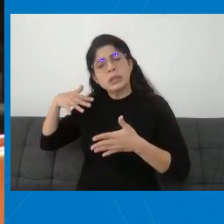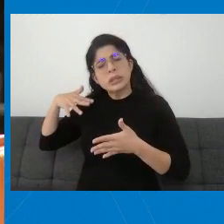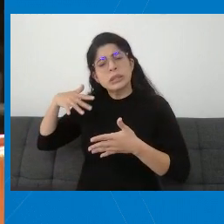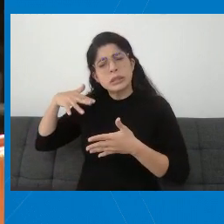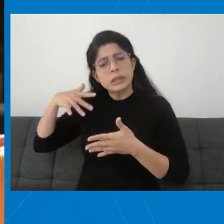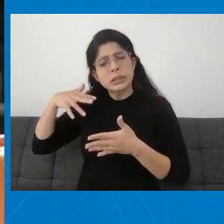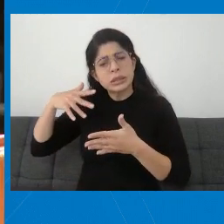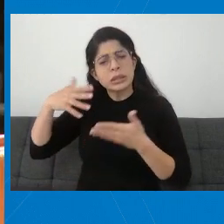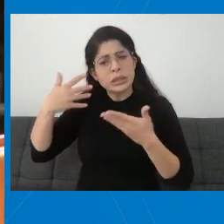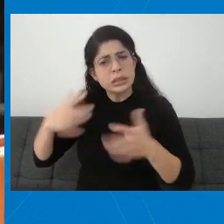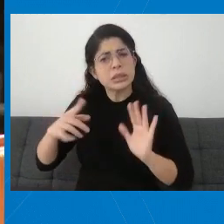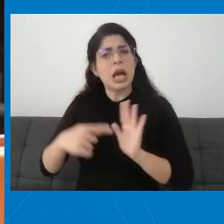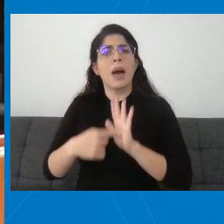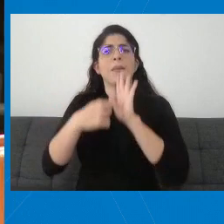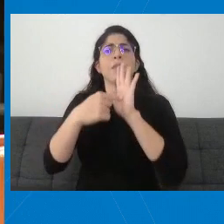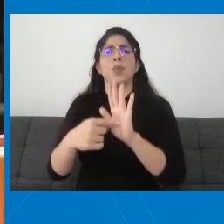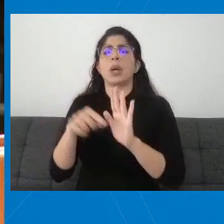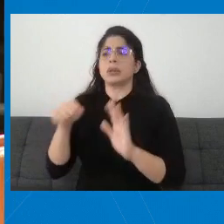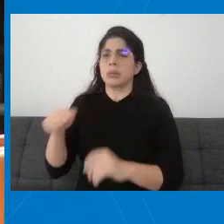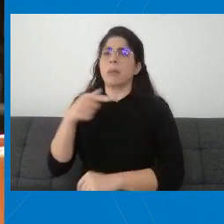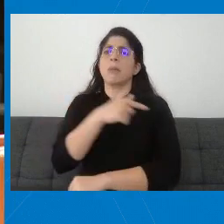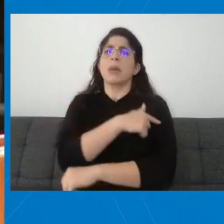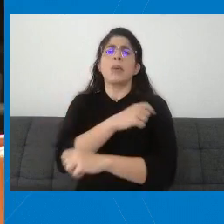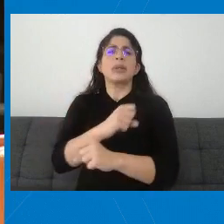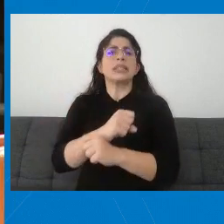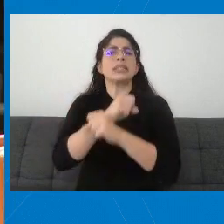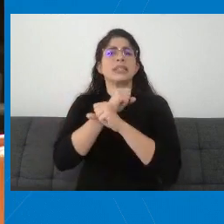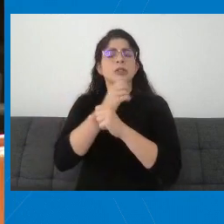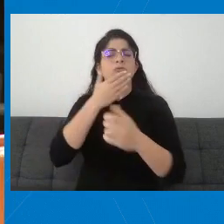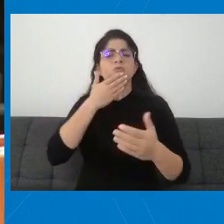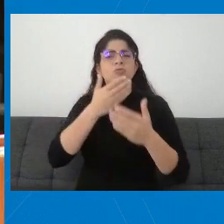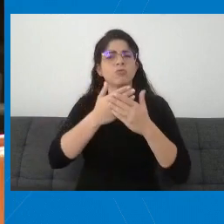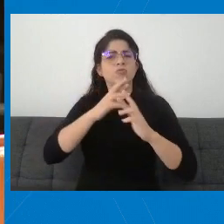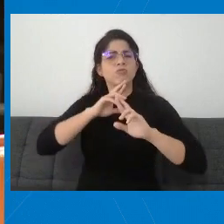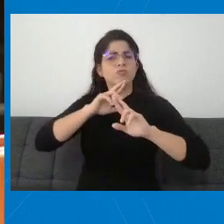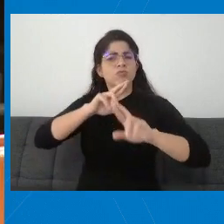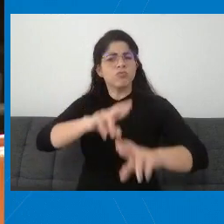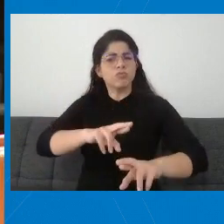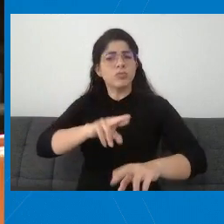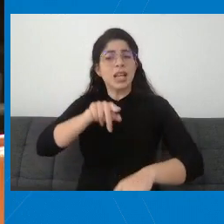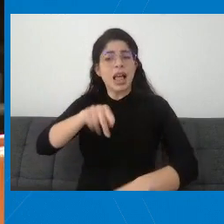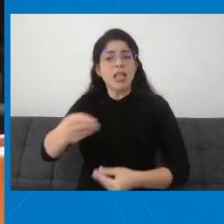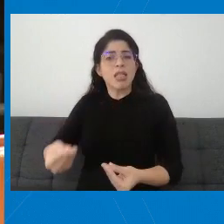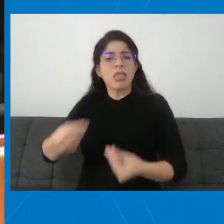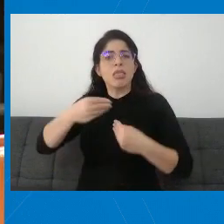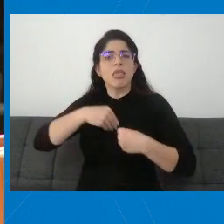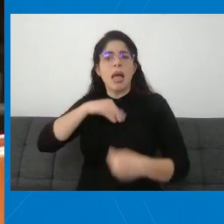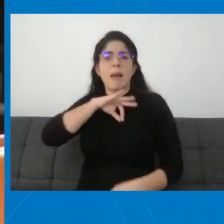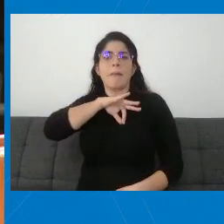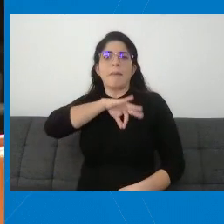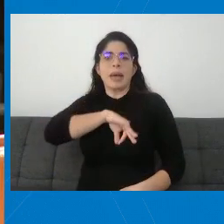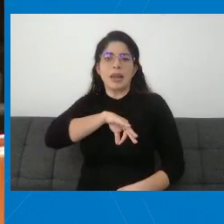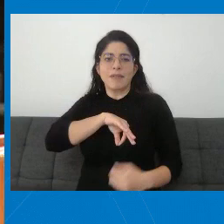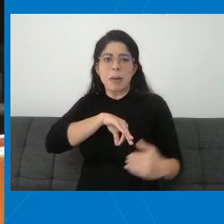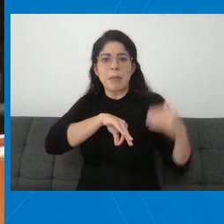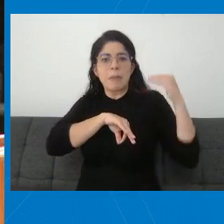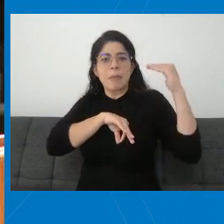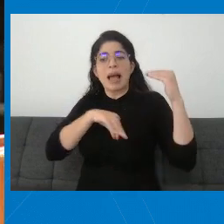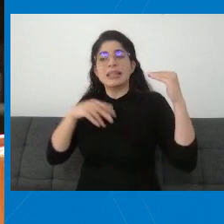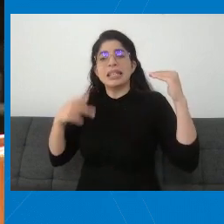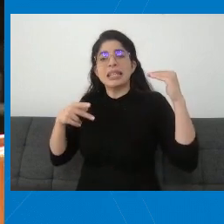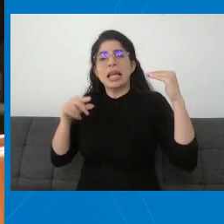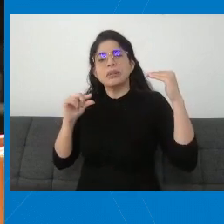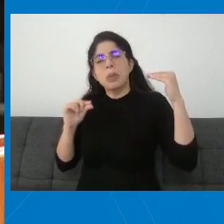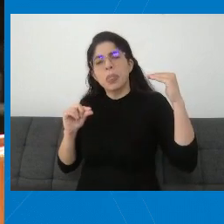demostrado que son seguras, que son eficaces y que los beneficios sobrepasan los riesgos, que la